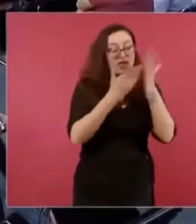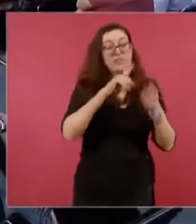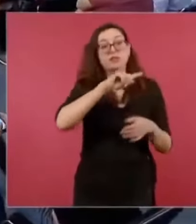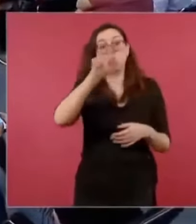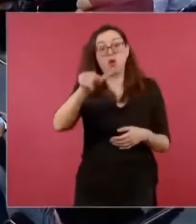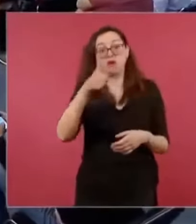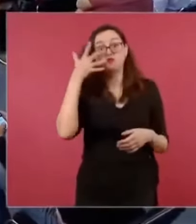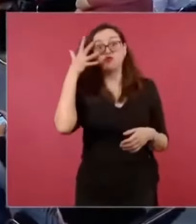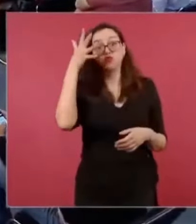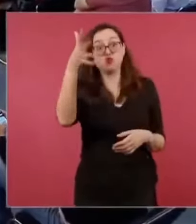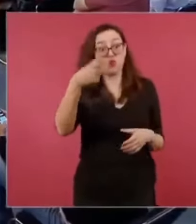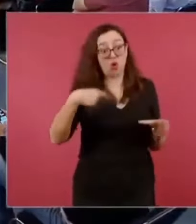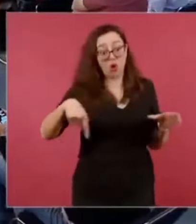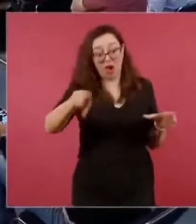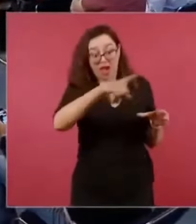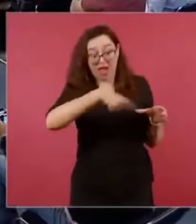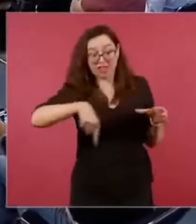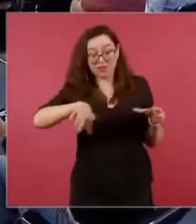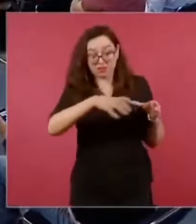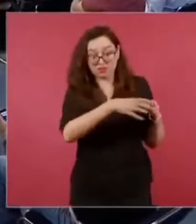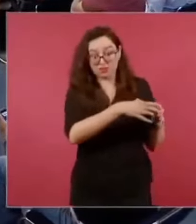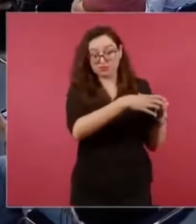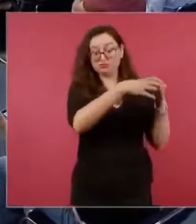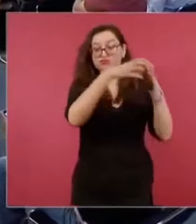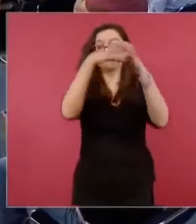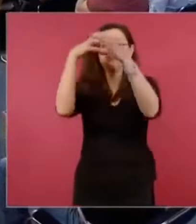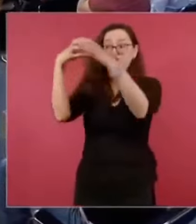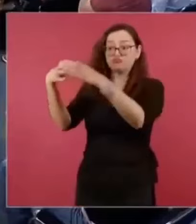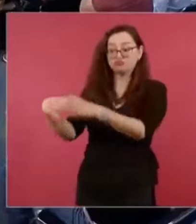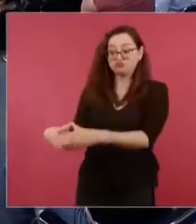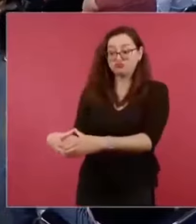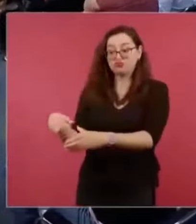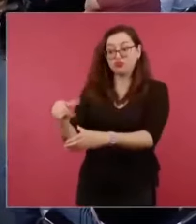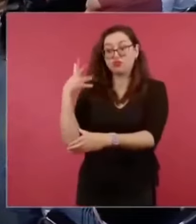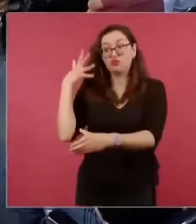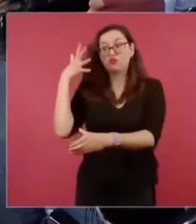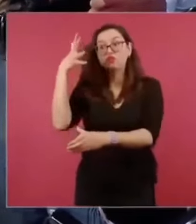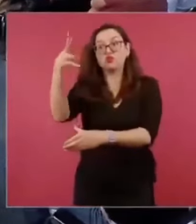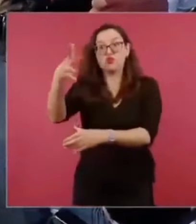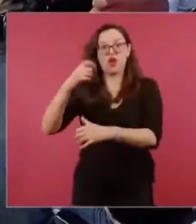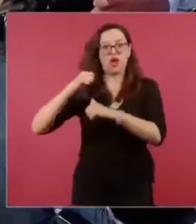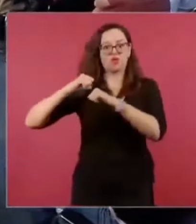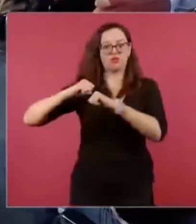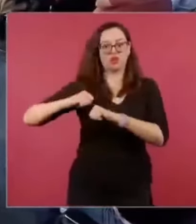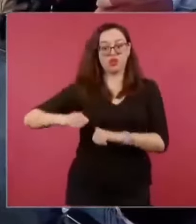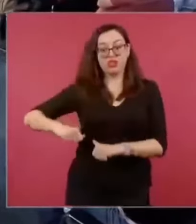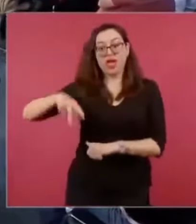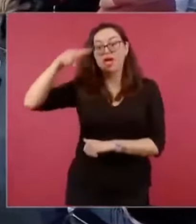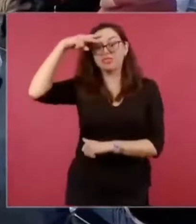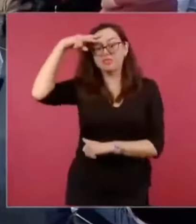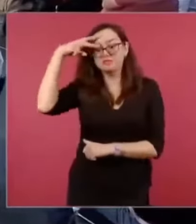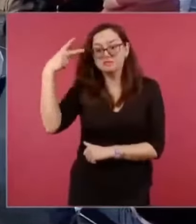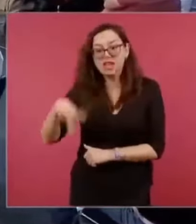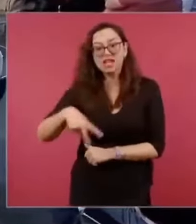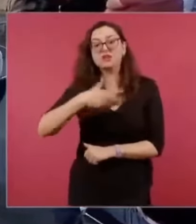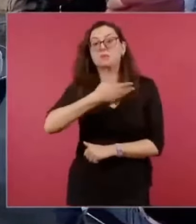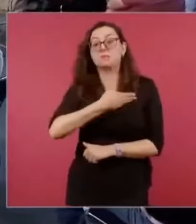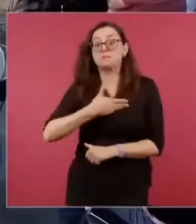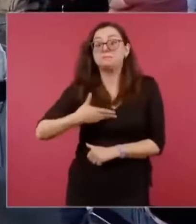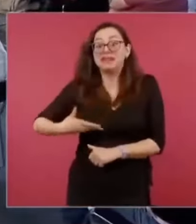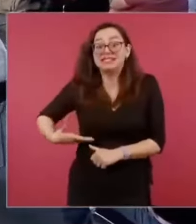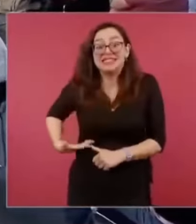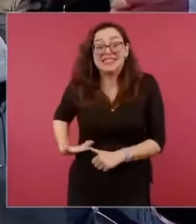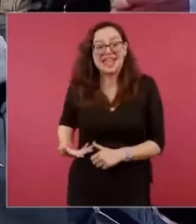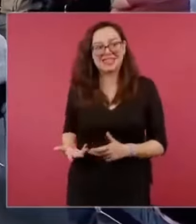de México y van a hacer todo lo que nosotros